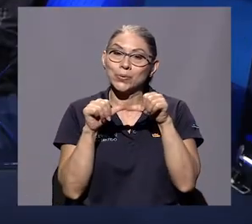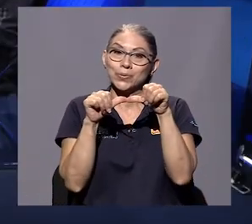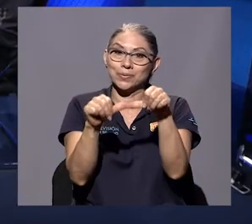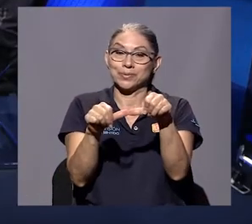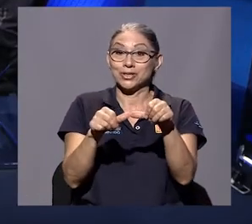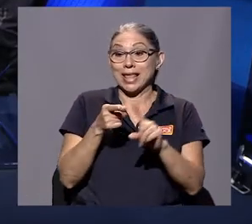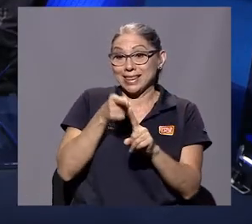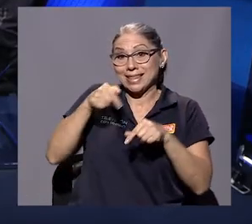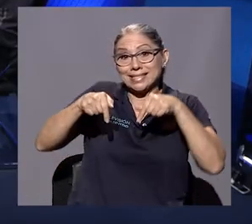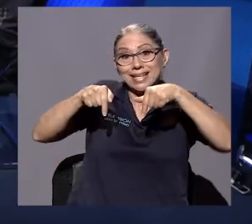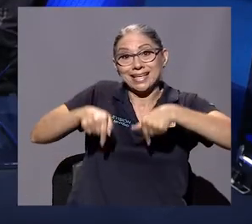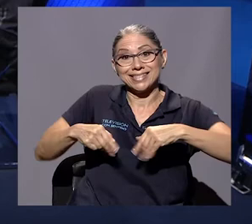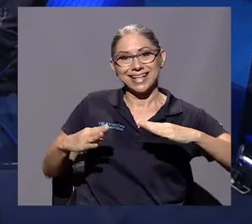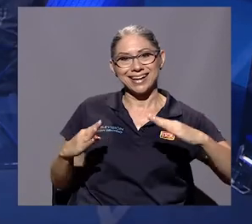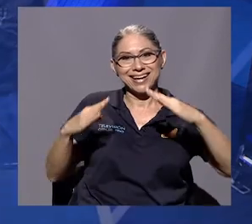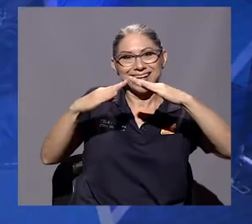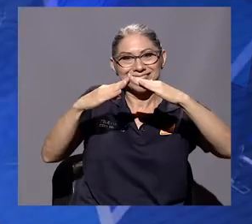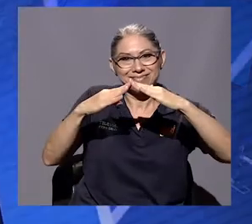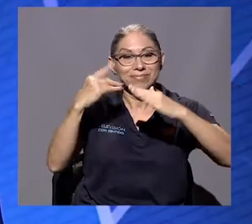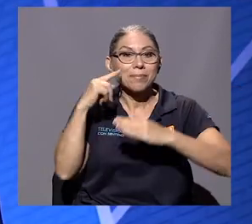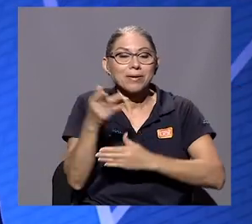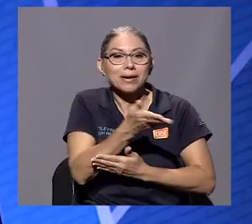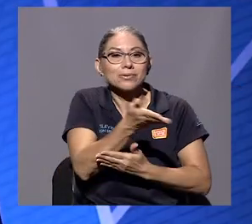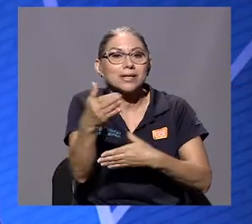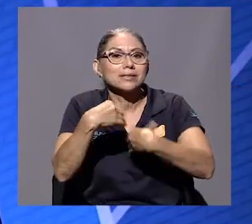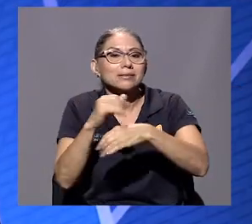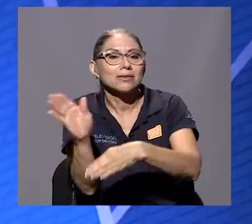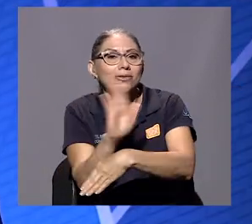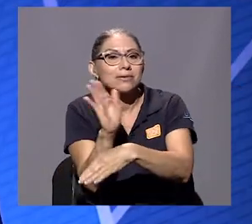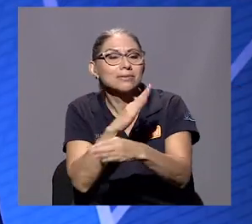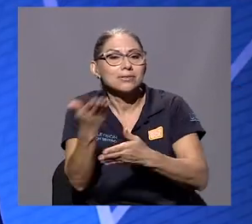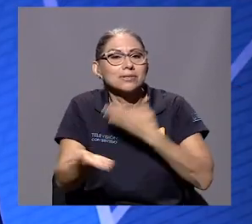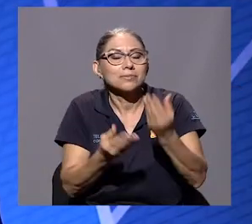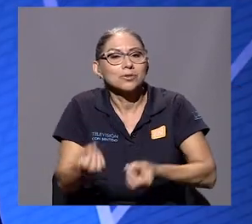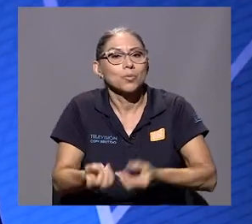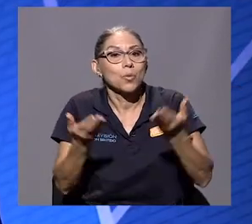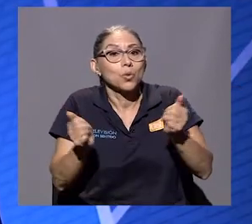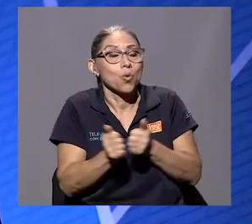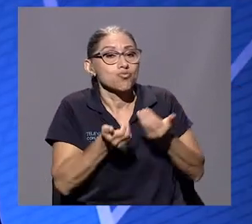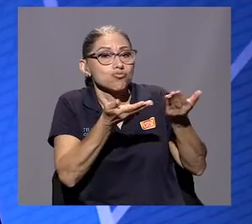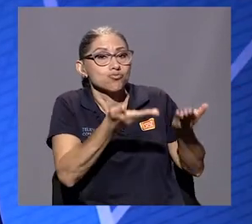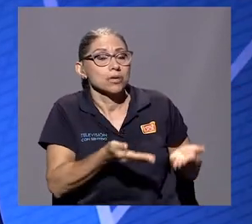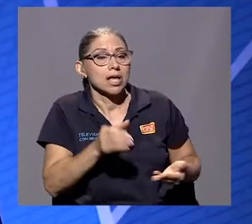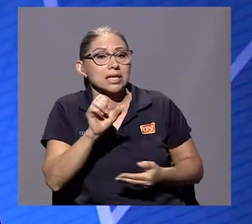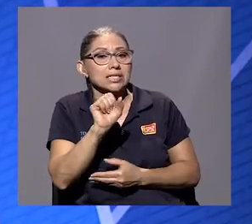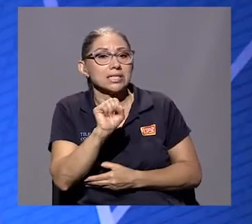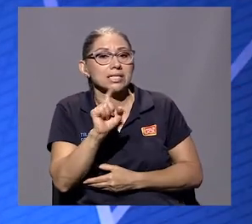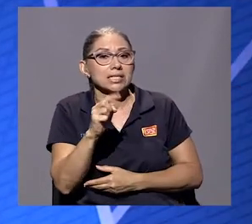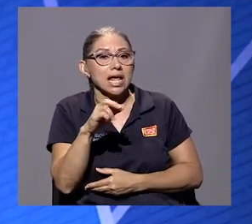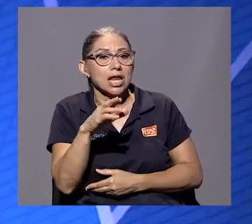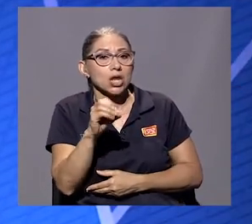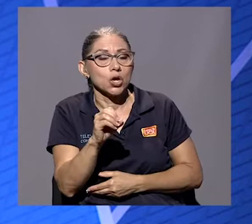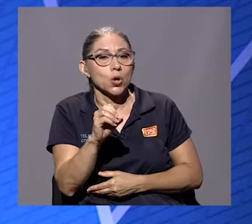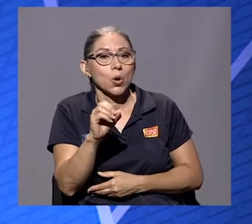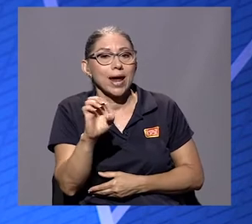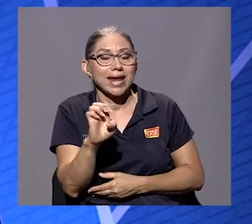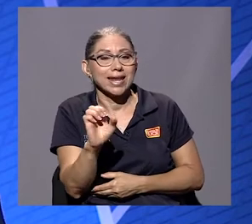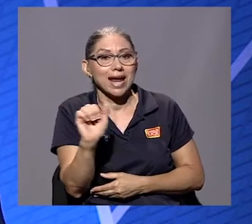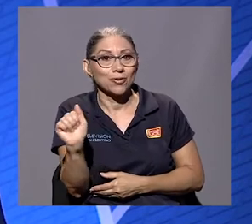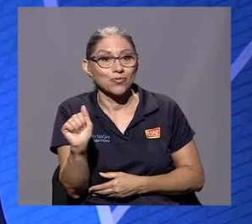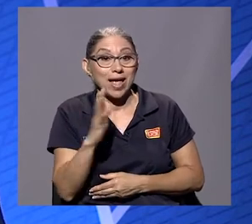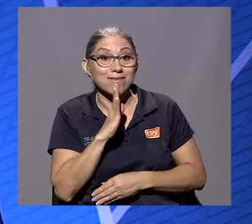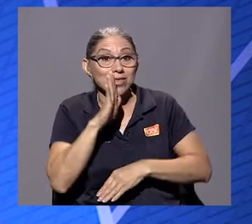Regresamos, estamos desde esta casa, haciendo para ustedes Televisión de Servicio Público, con Don Sergio Eri Gardón, hablando de este texto de Entre Siglos.